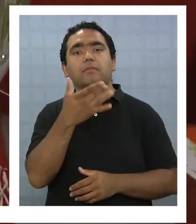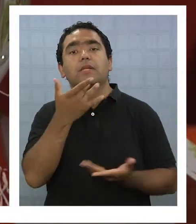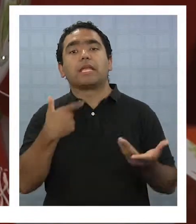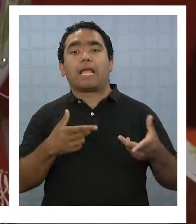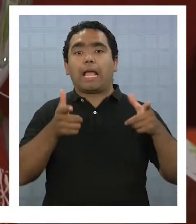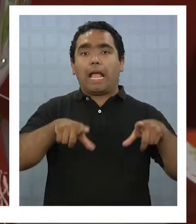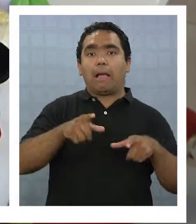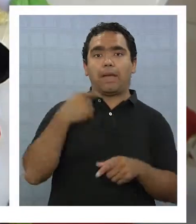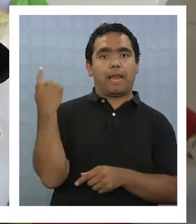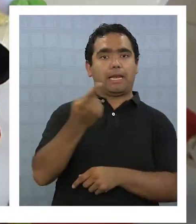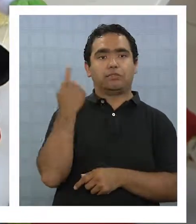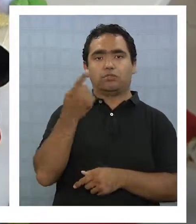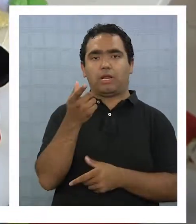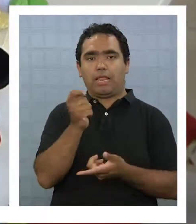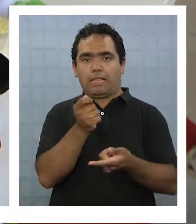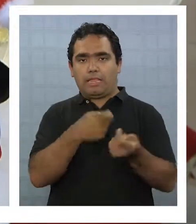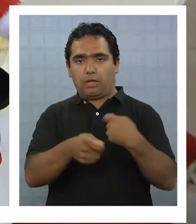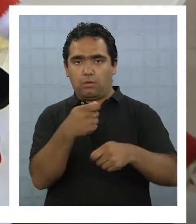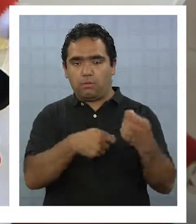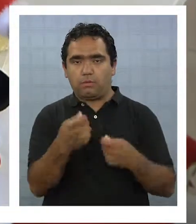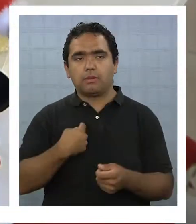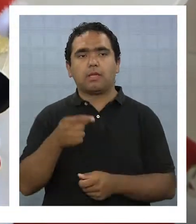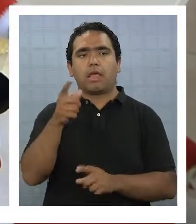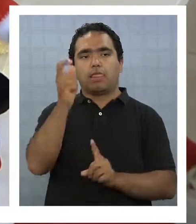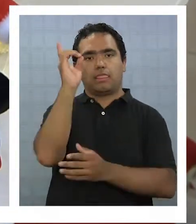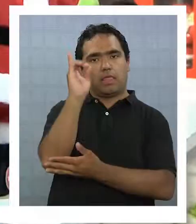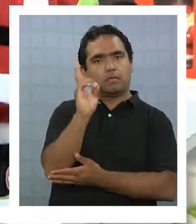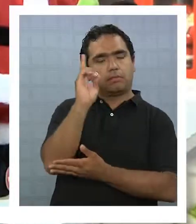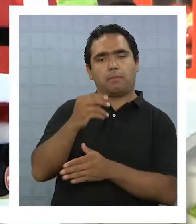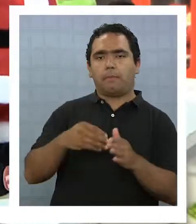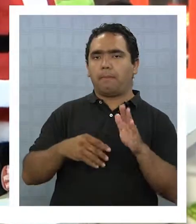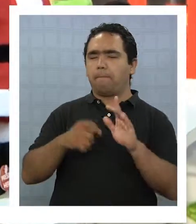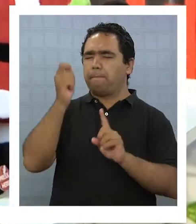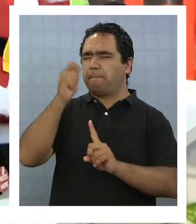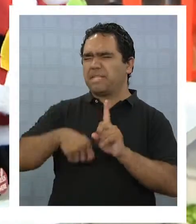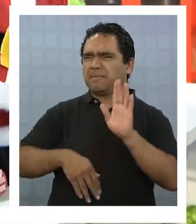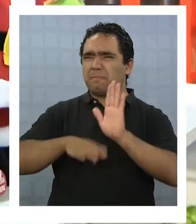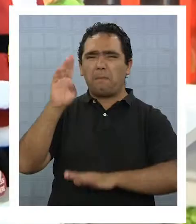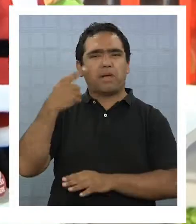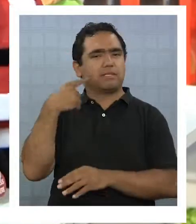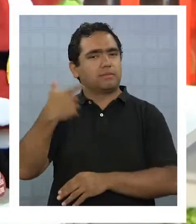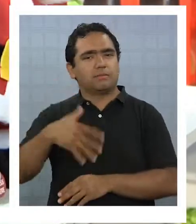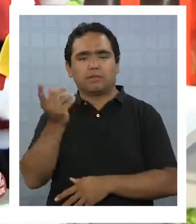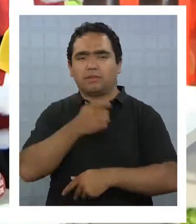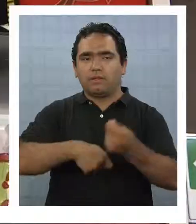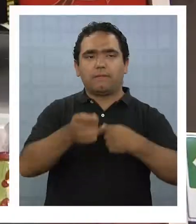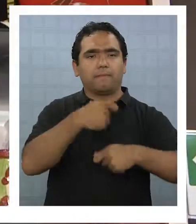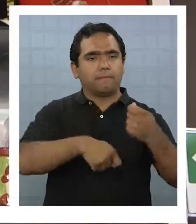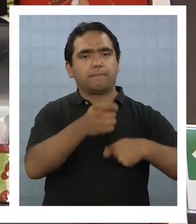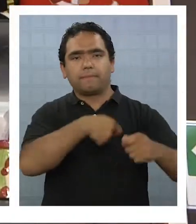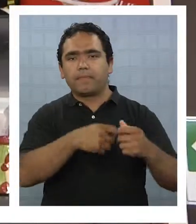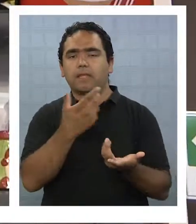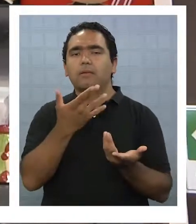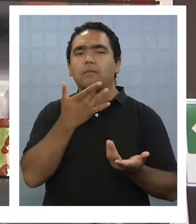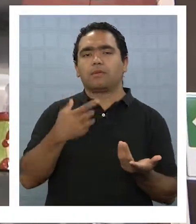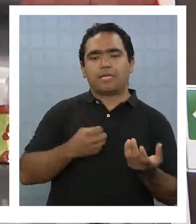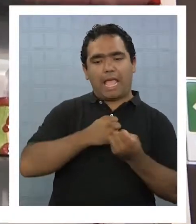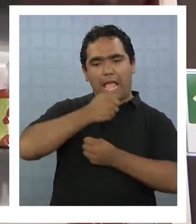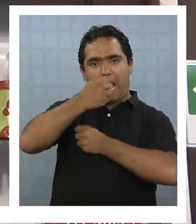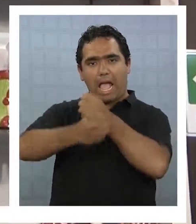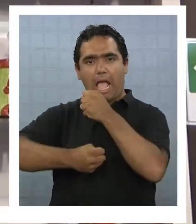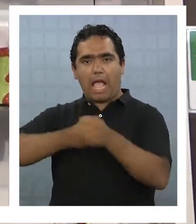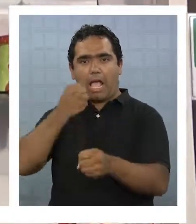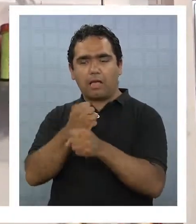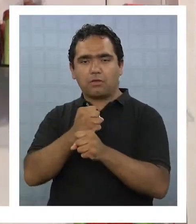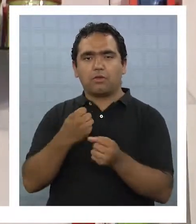Nacional de Comercio... ...diciembre es el mes más importante para el sector... ...en cuanto a participación en las ventas anuales... ...ya que representa